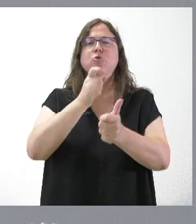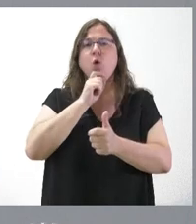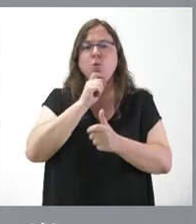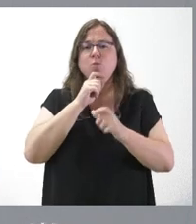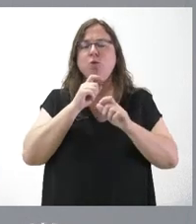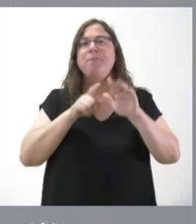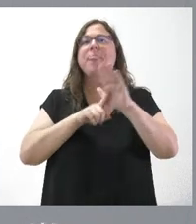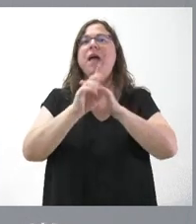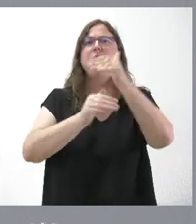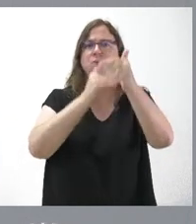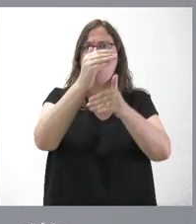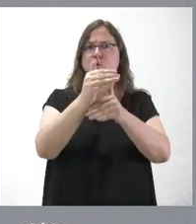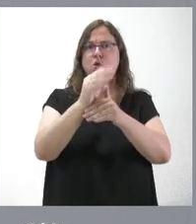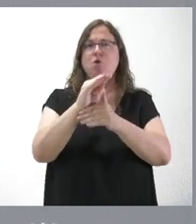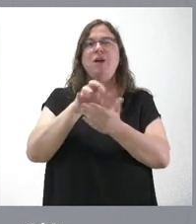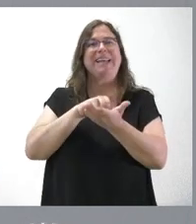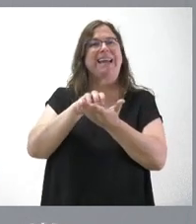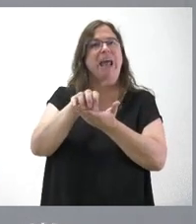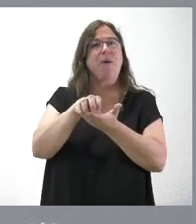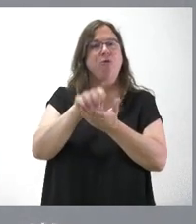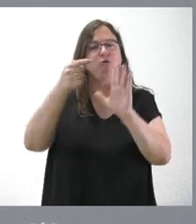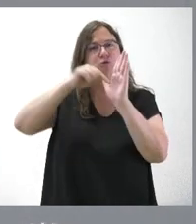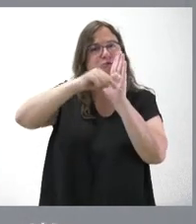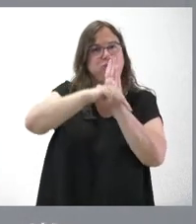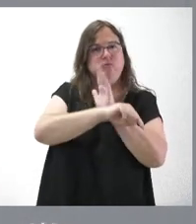del escarabajo perforador.